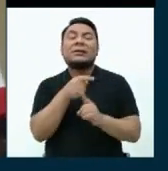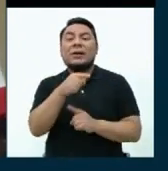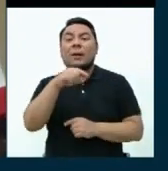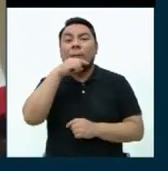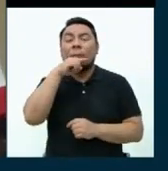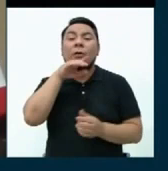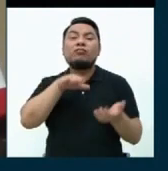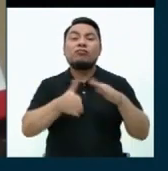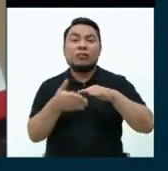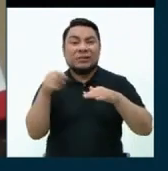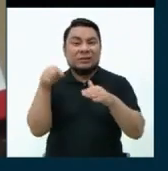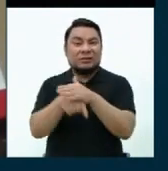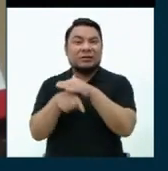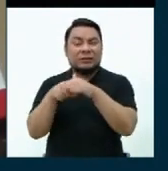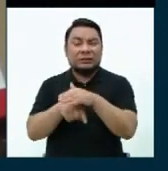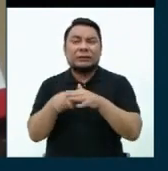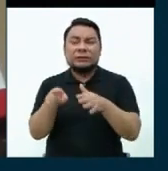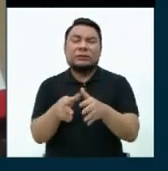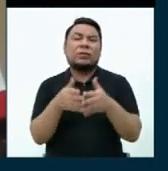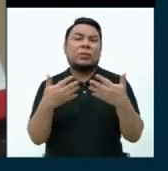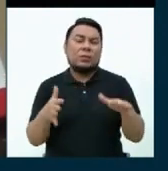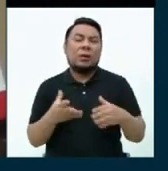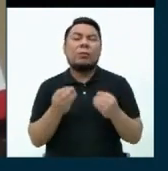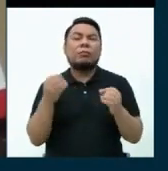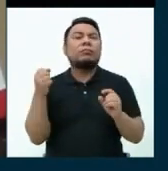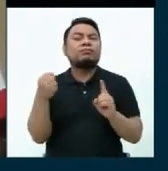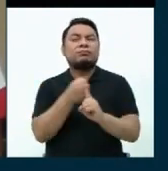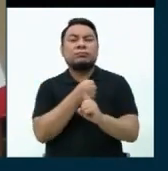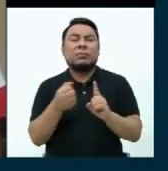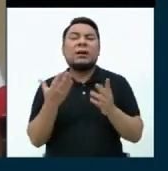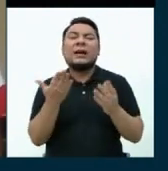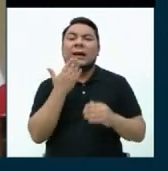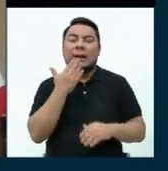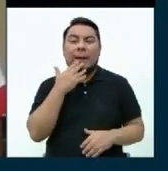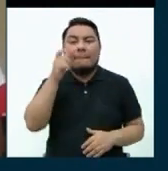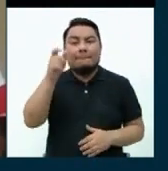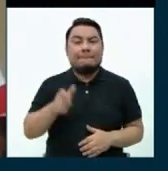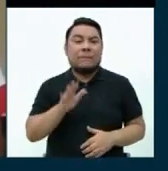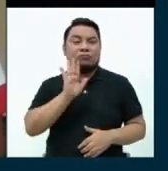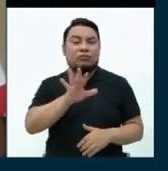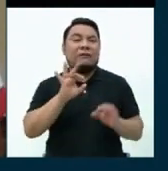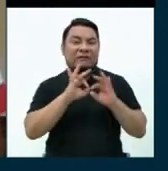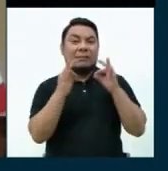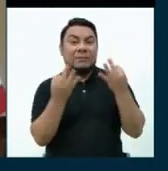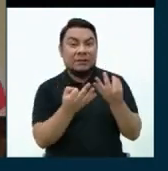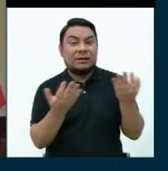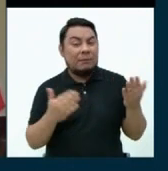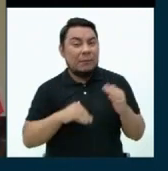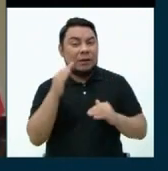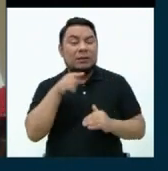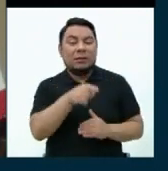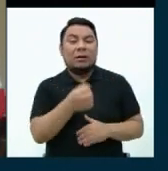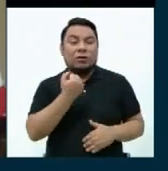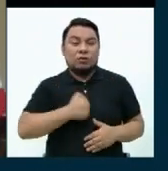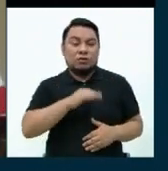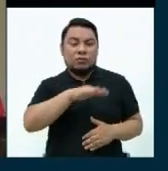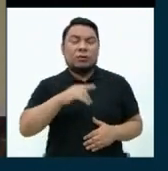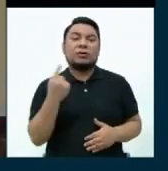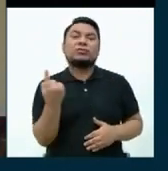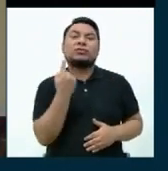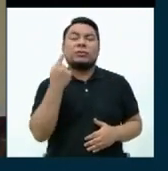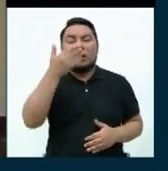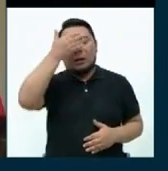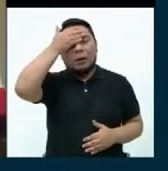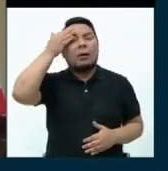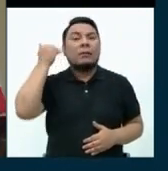mayormente han sido atacadas por un miembro dentro de su núcleo familiar y sus huérfanos muchas veces son